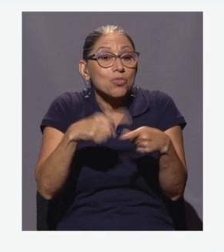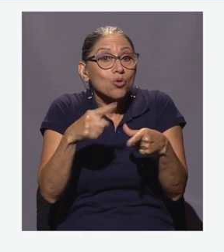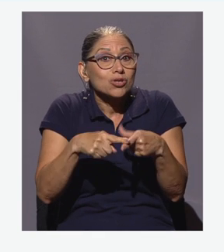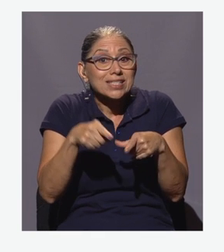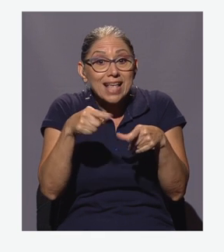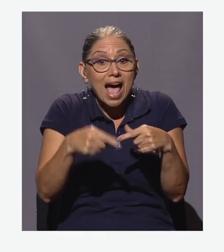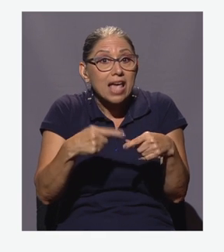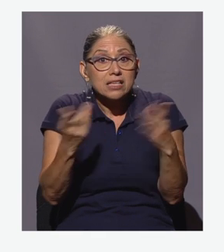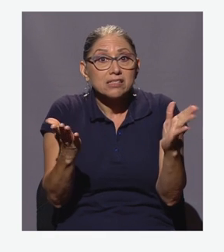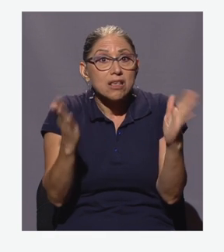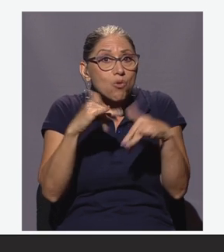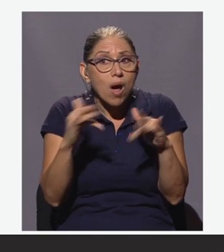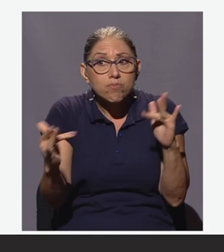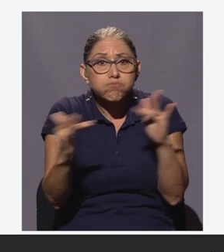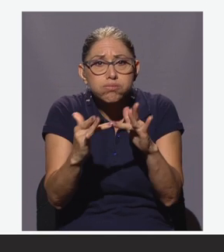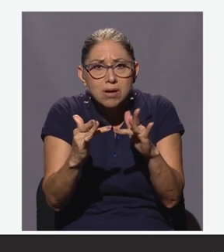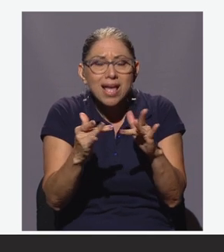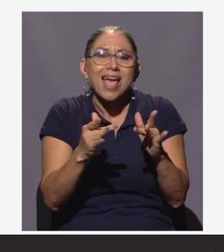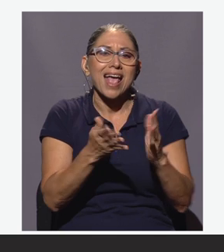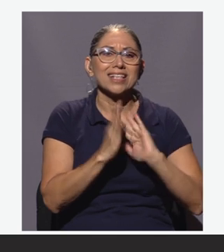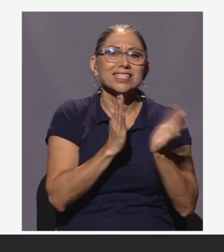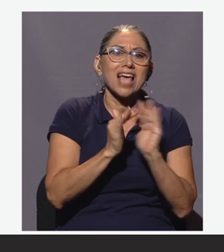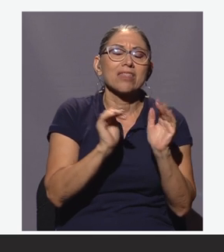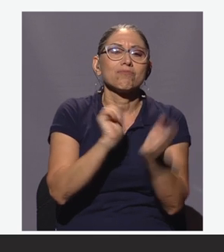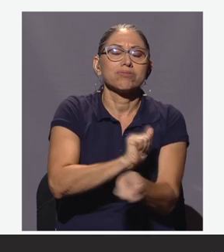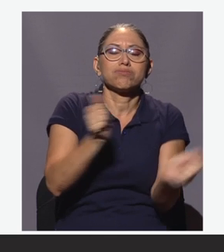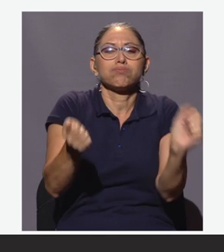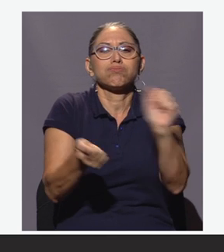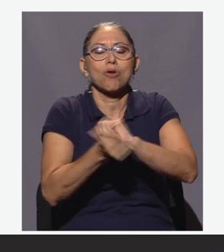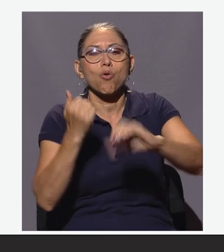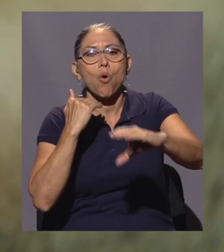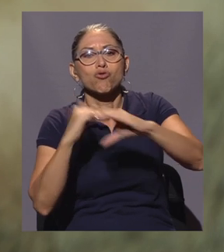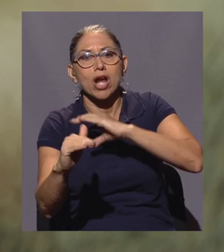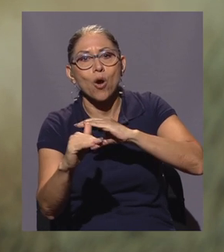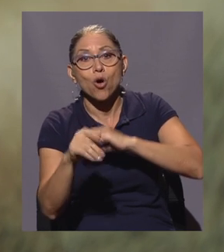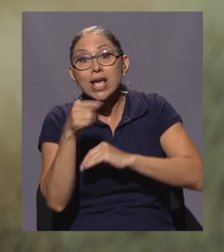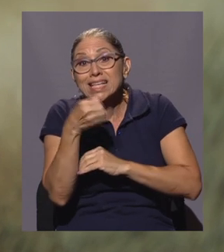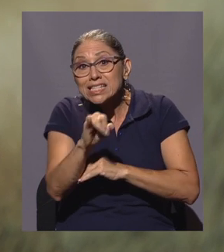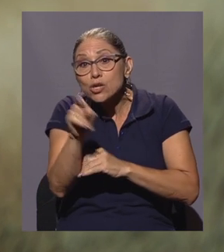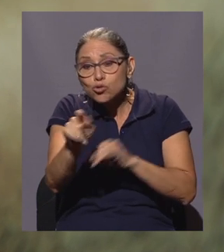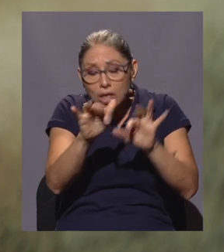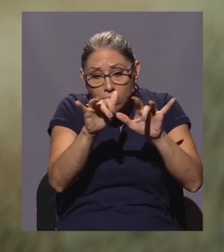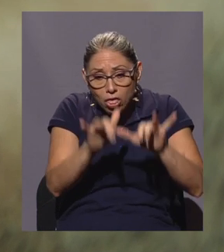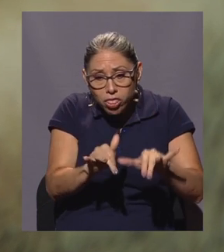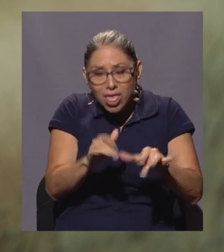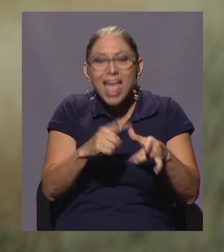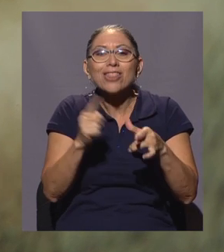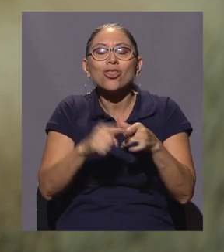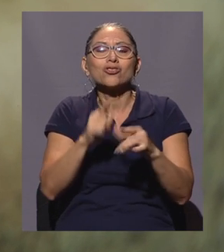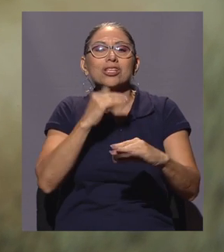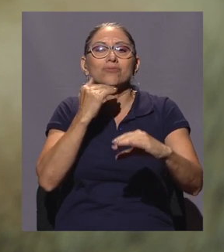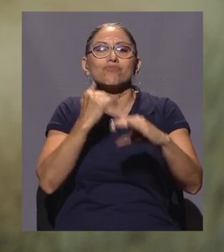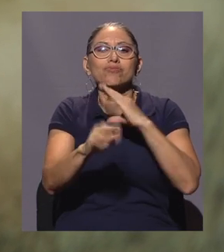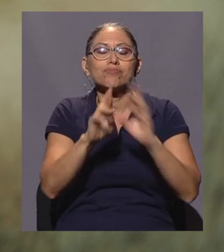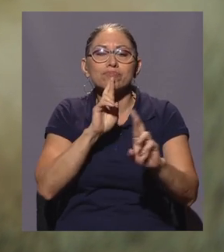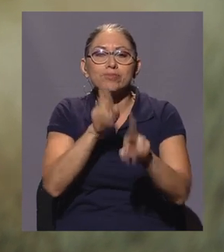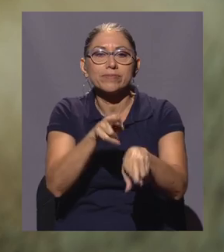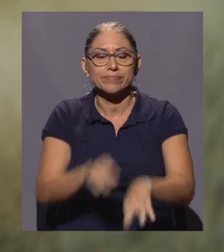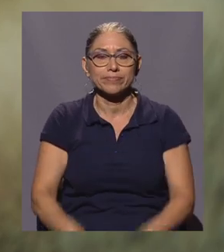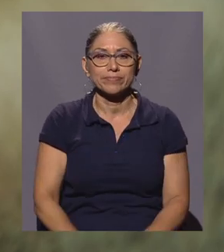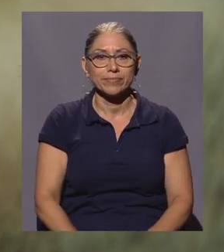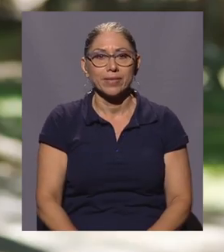en un correo electrónico, por lo que cualquier consulta que se realice durante ese periodo se responderá de vuelta por esa vía. Vamos a estar